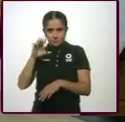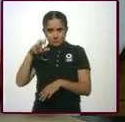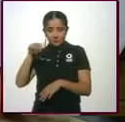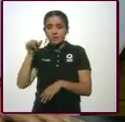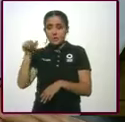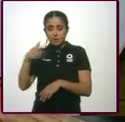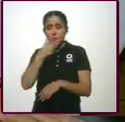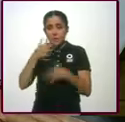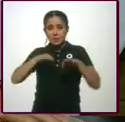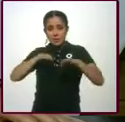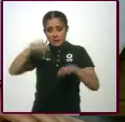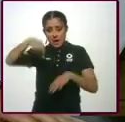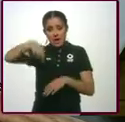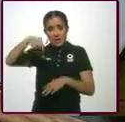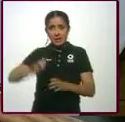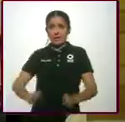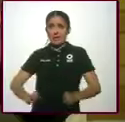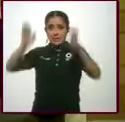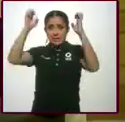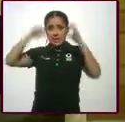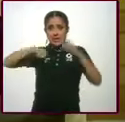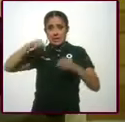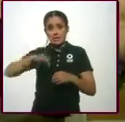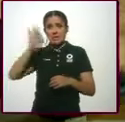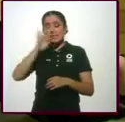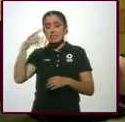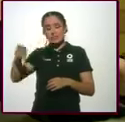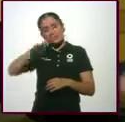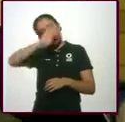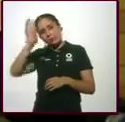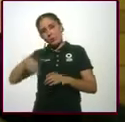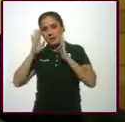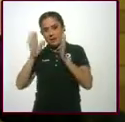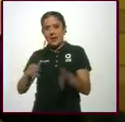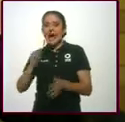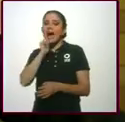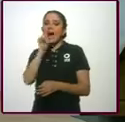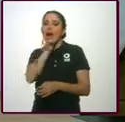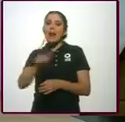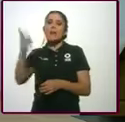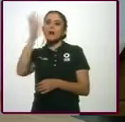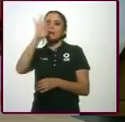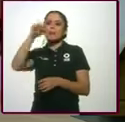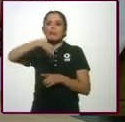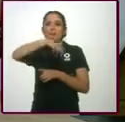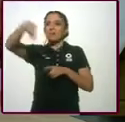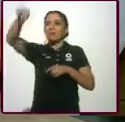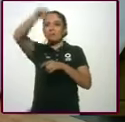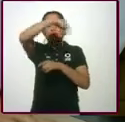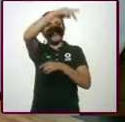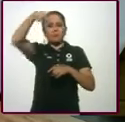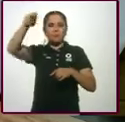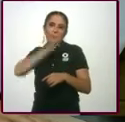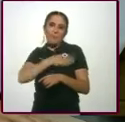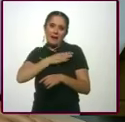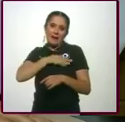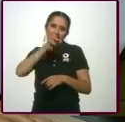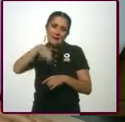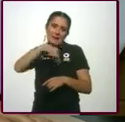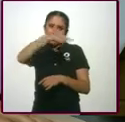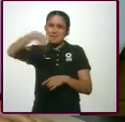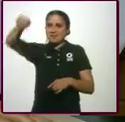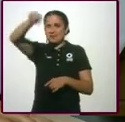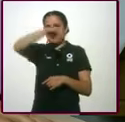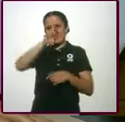Aquí ha de andar su alma en pena aquí. esas son de las almas buenas que han pasado por aquí. buenas que han pasado. Por lo que tú me comentaste,